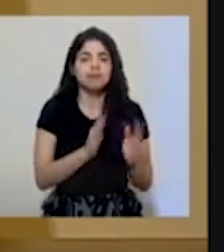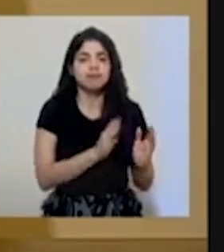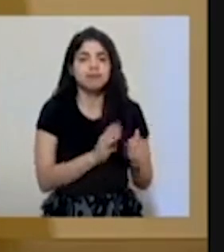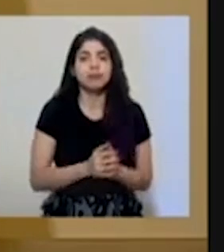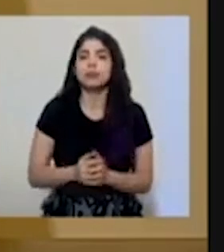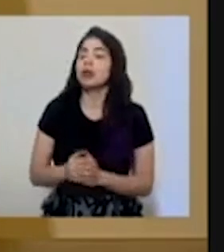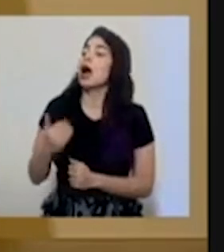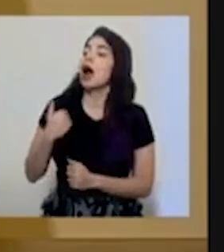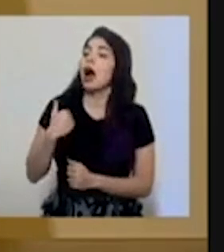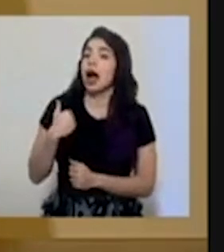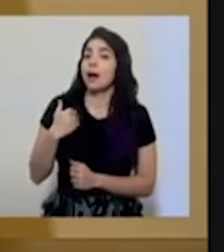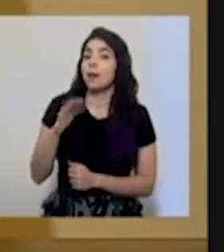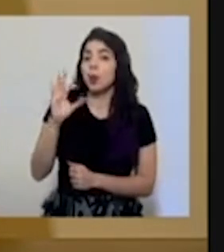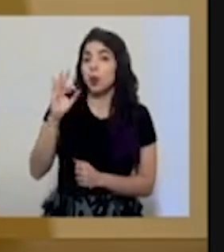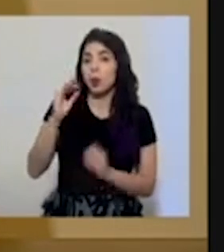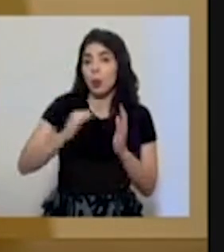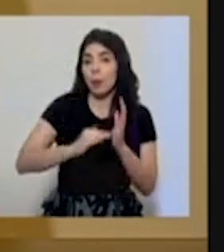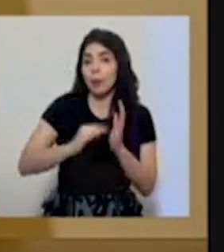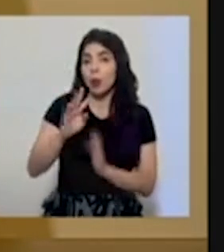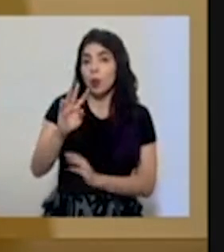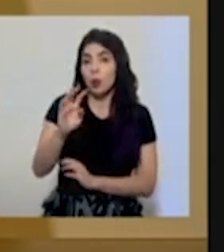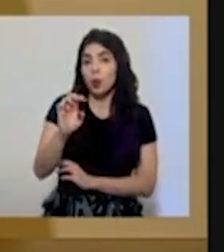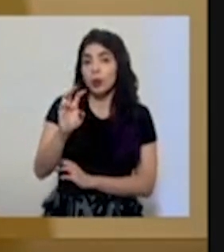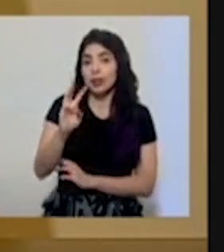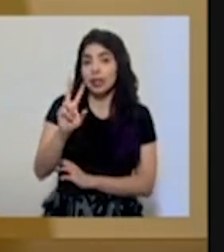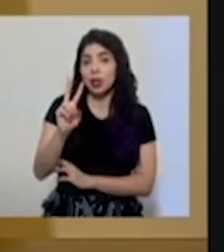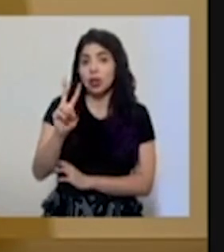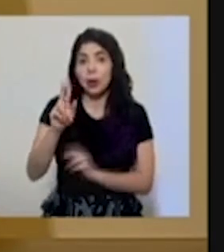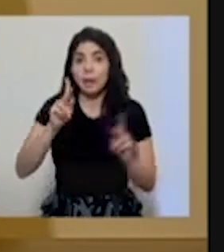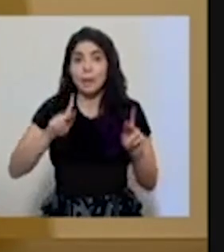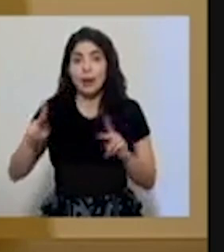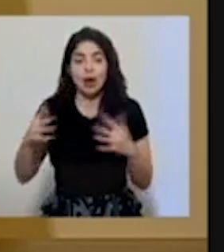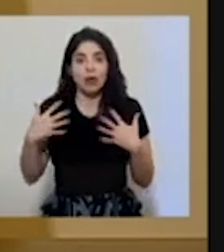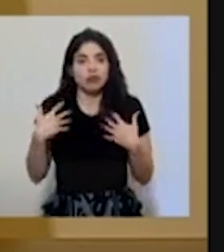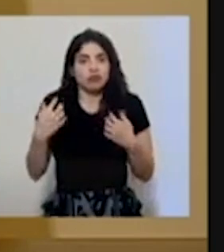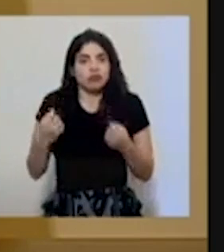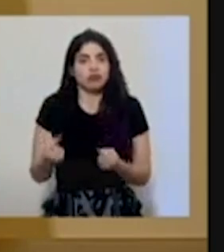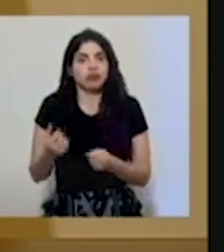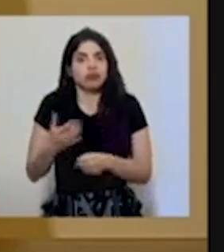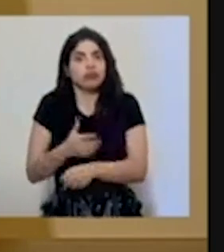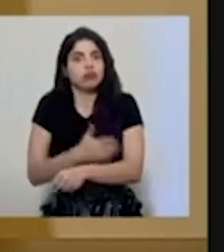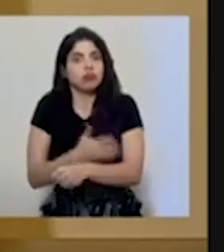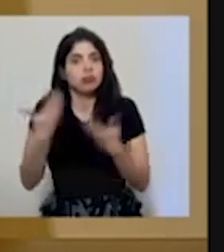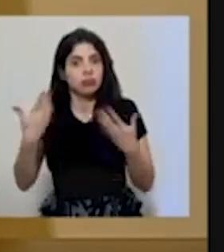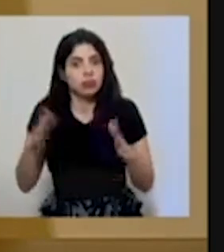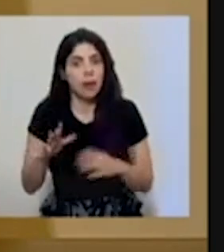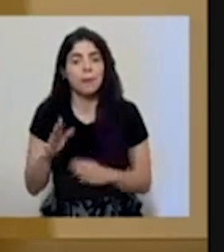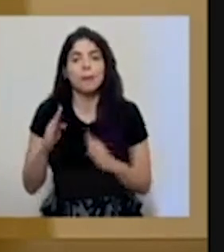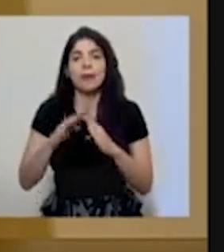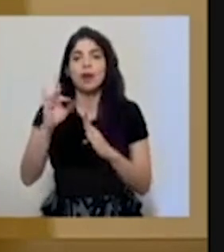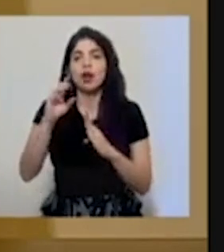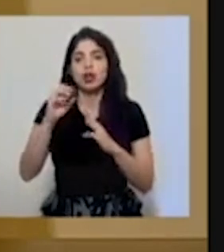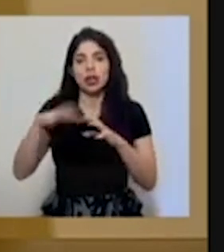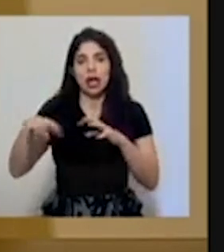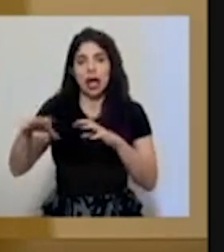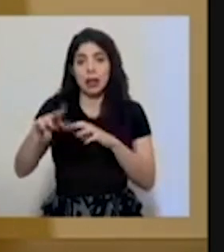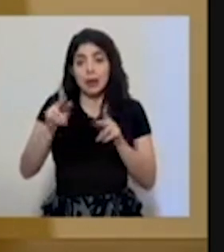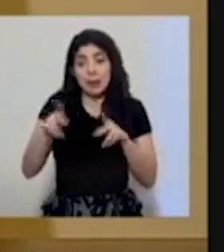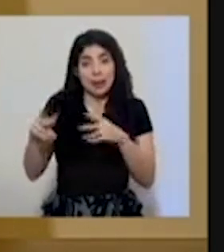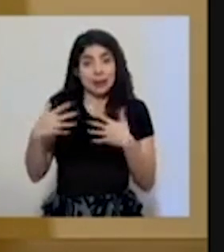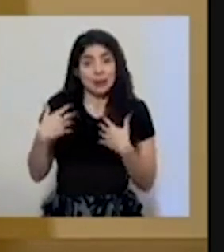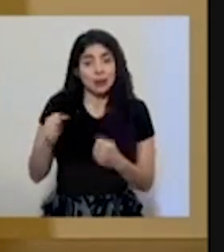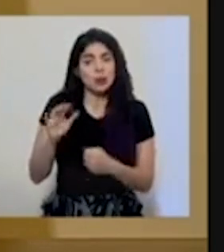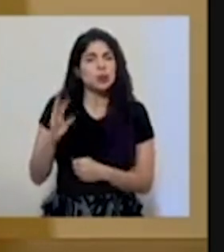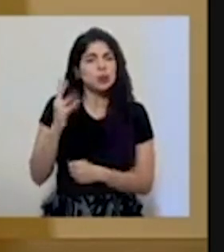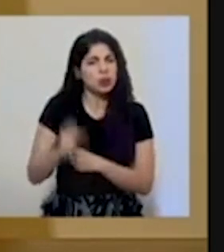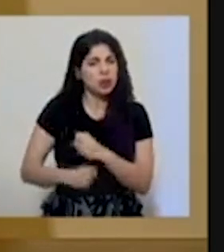Se registran 9.462 personas recuperadas en 80 cantones. Los casos recuperados tienen